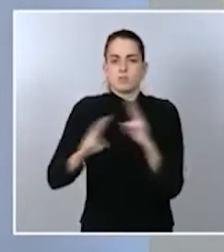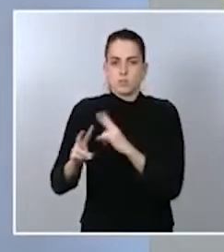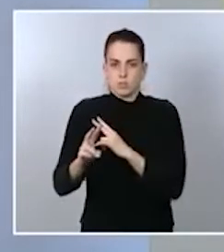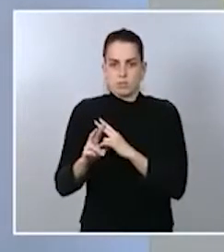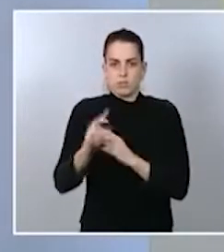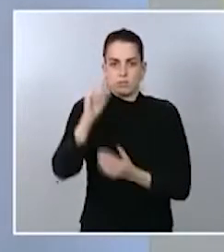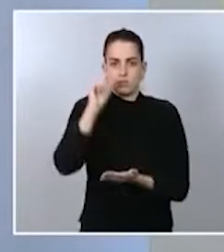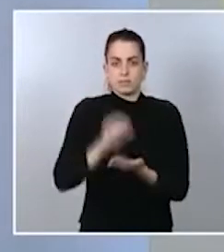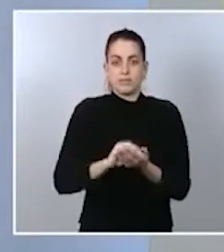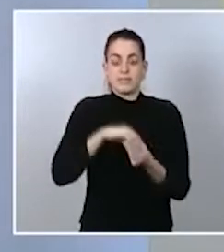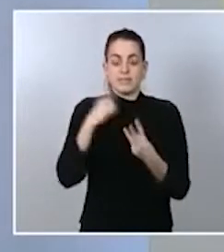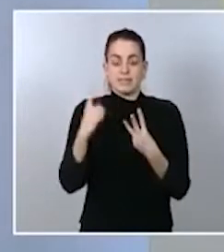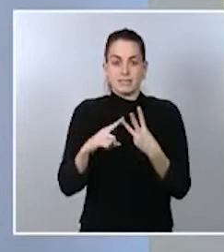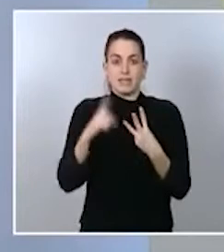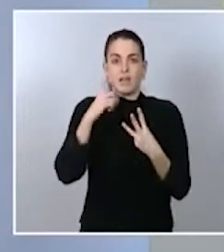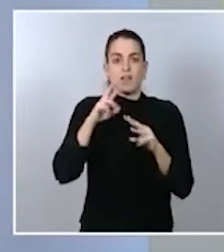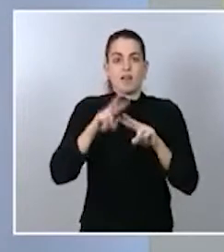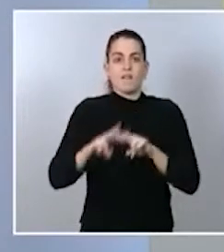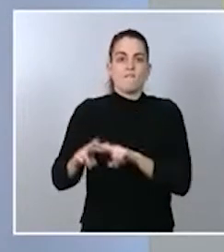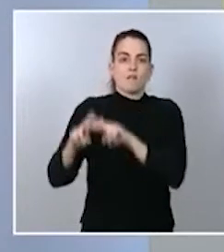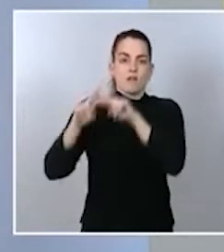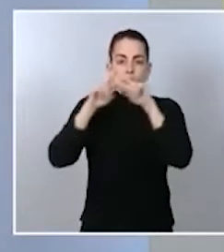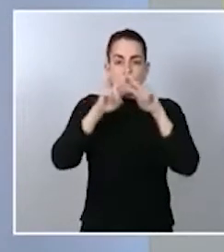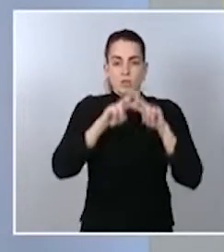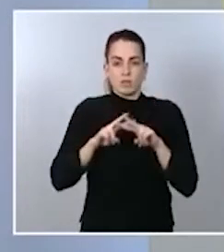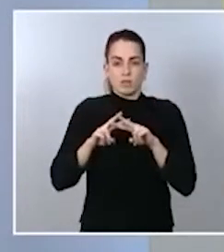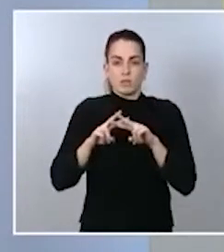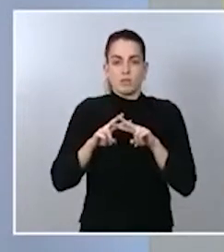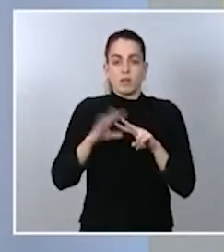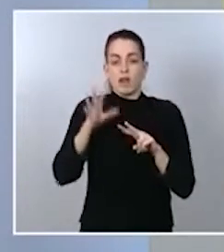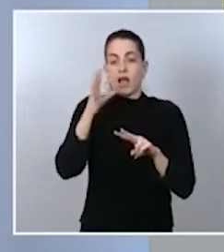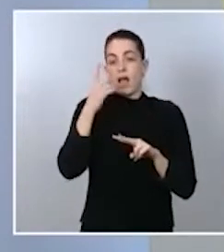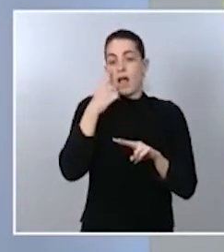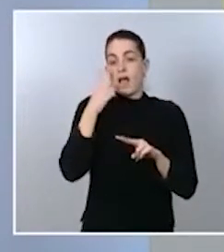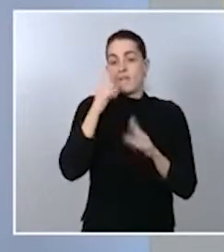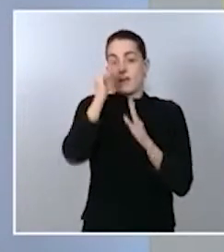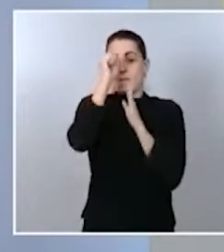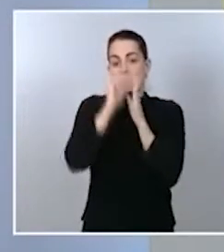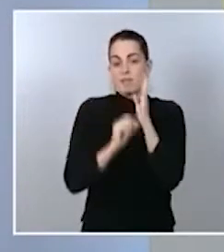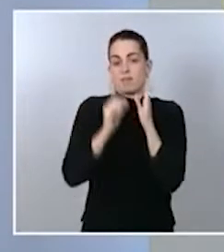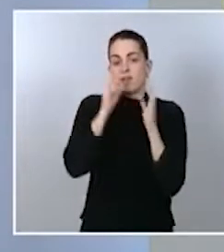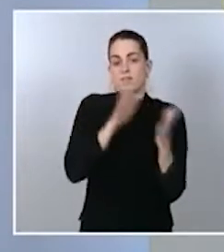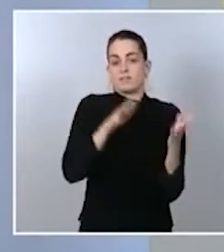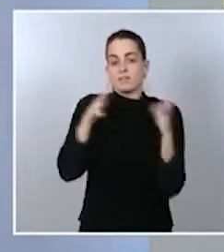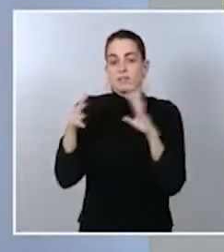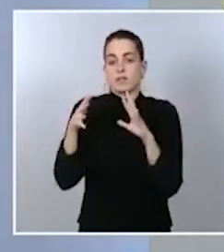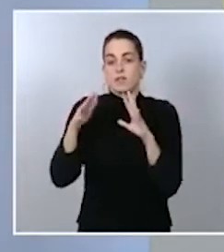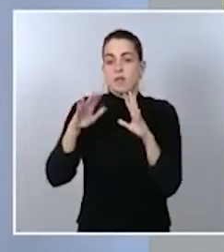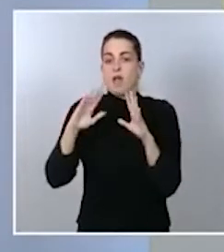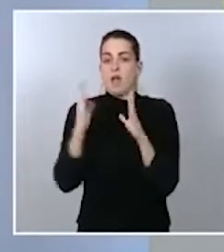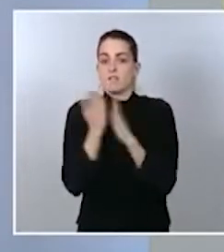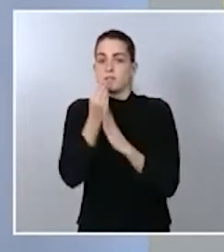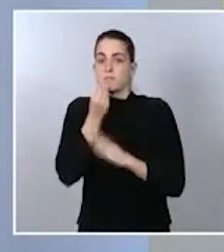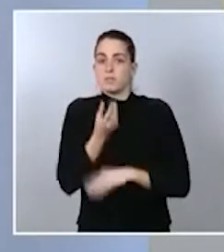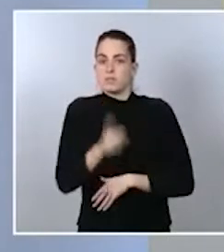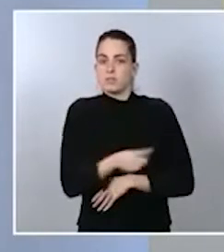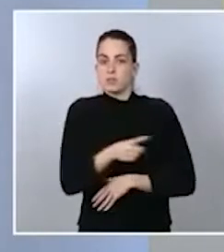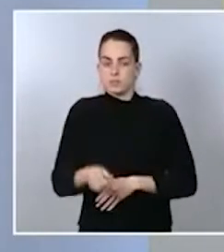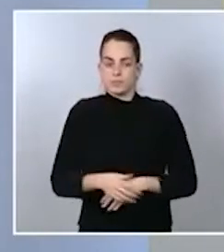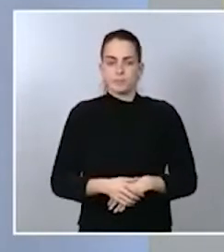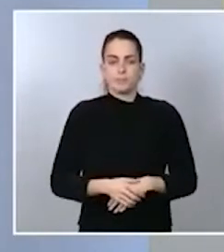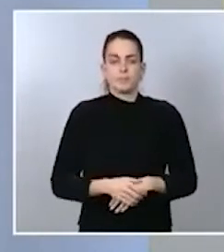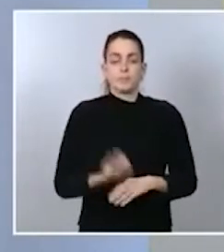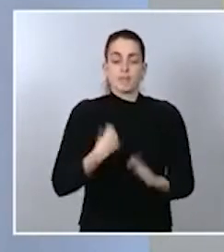pilar de evaluación del efecto que tienen las medidas sobre la evolución de la epidemia. También sabemos que una vez adoptadas las medidas